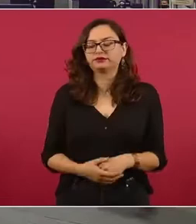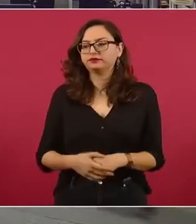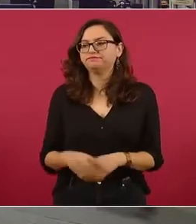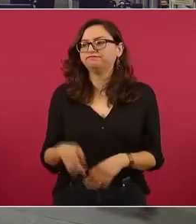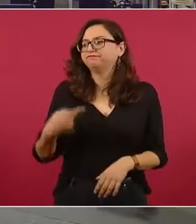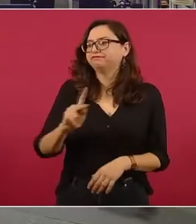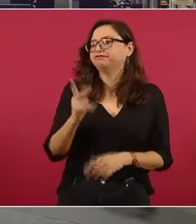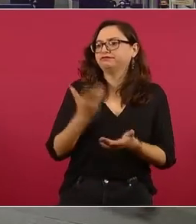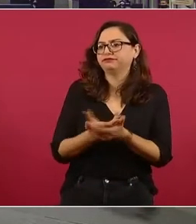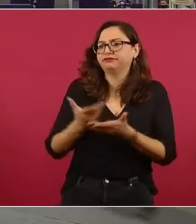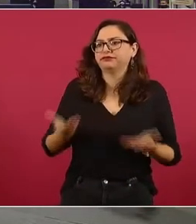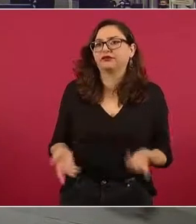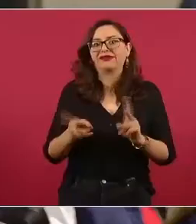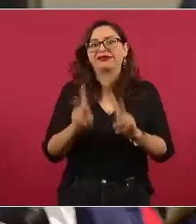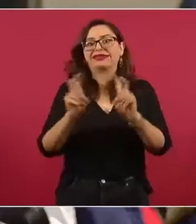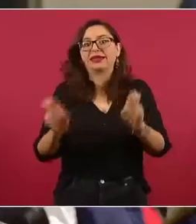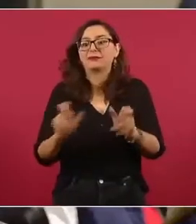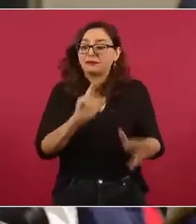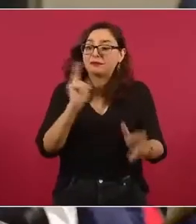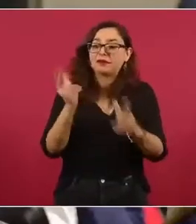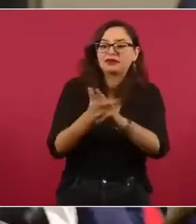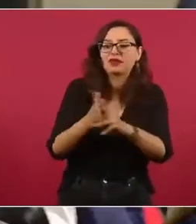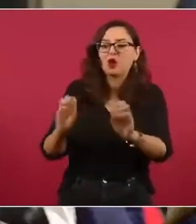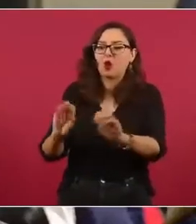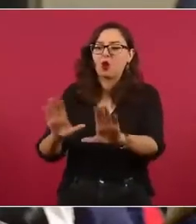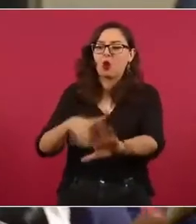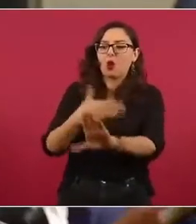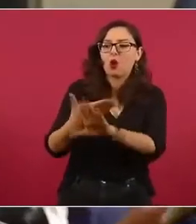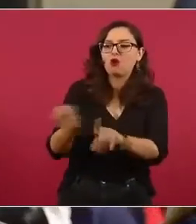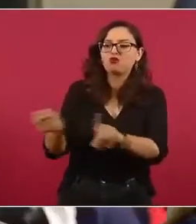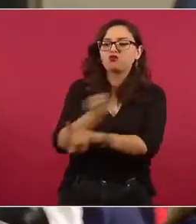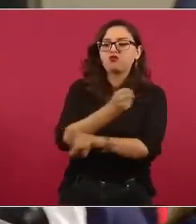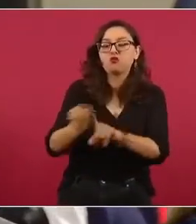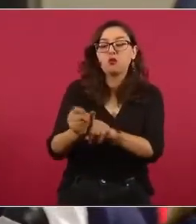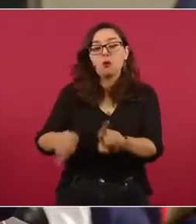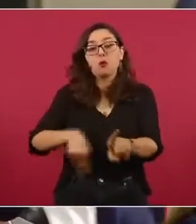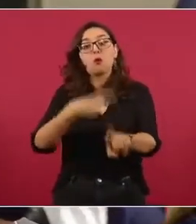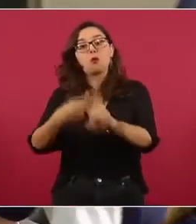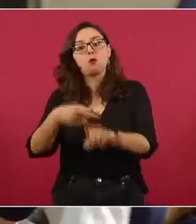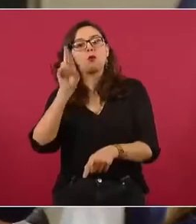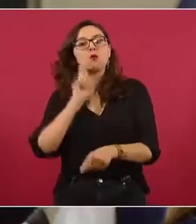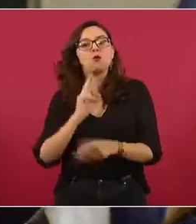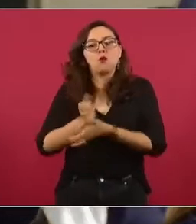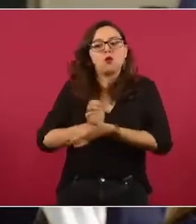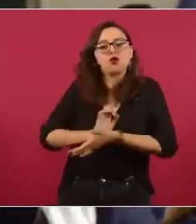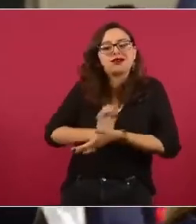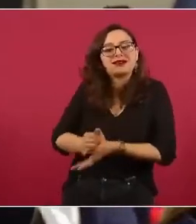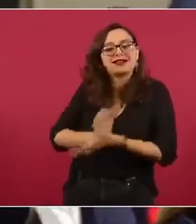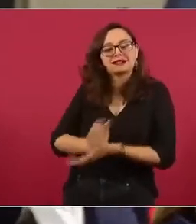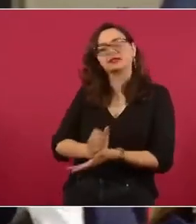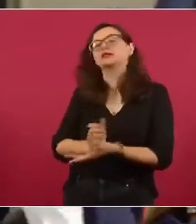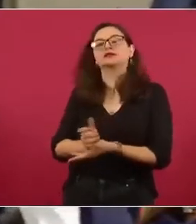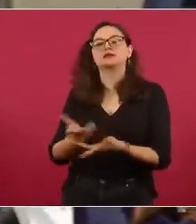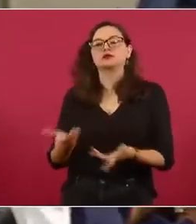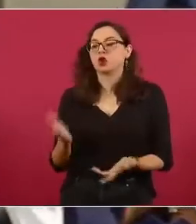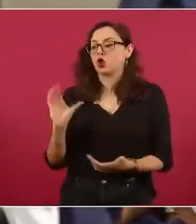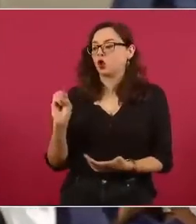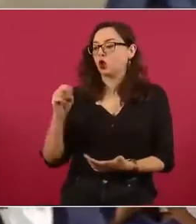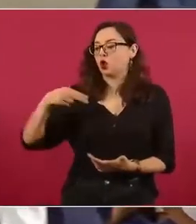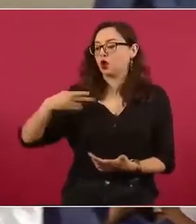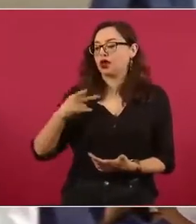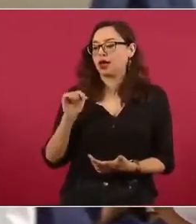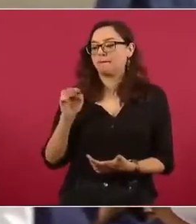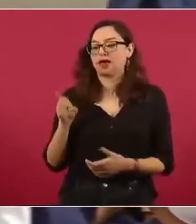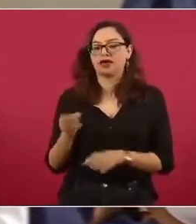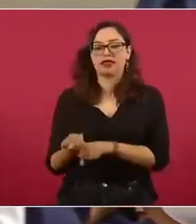planeado ante este tipo de crímenes? En la semana ya había un escándalo en redes sociales que hablaba sobre la